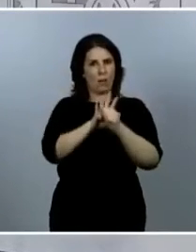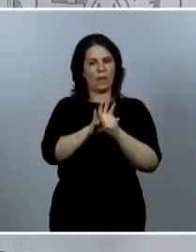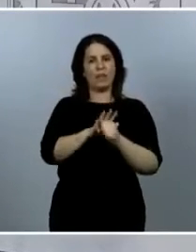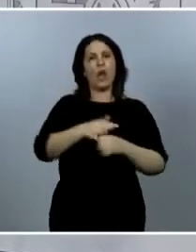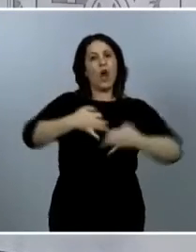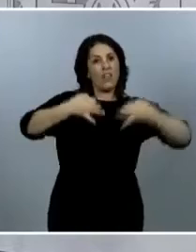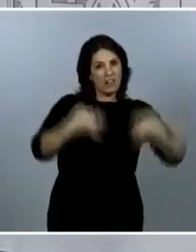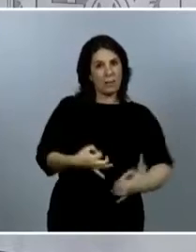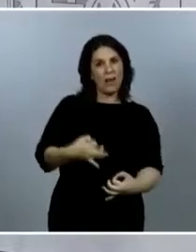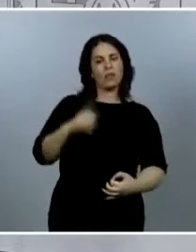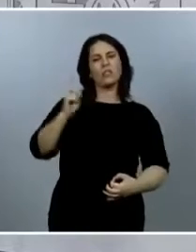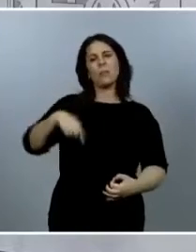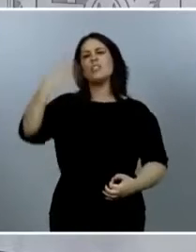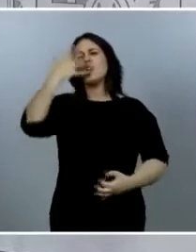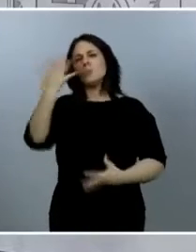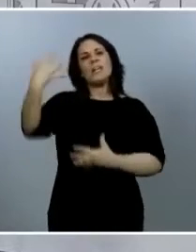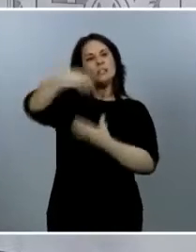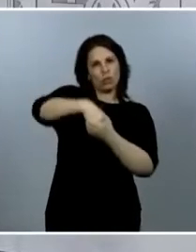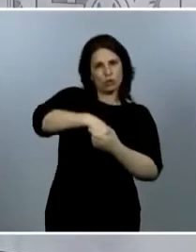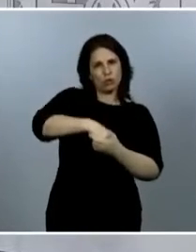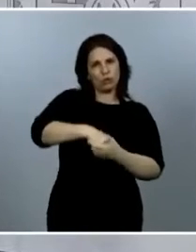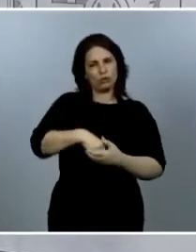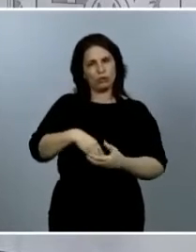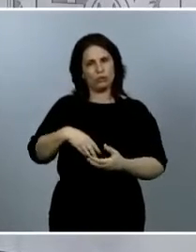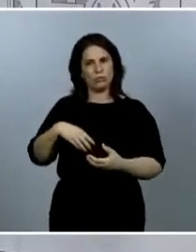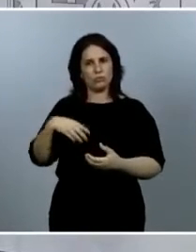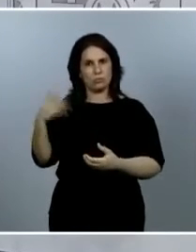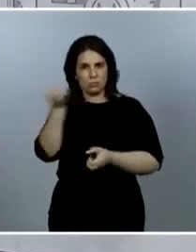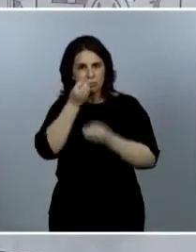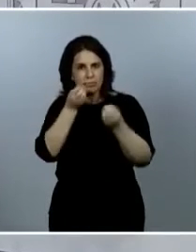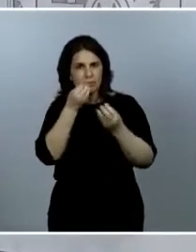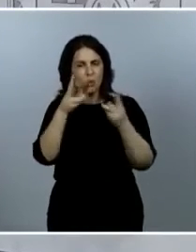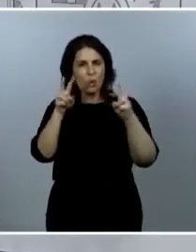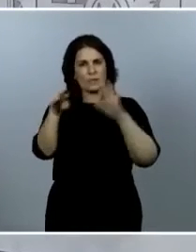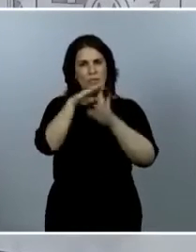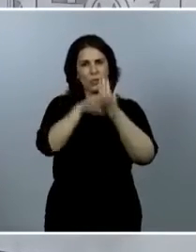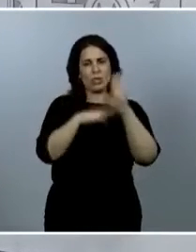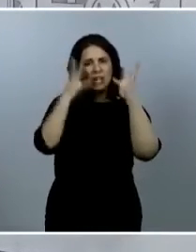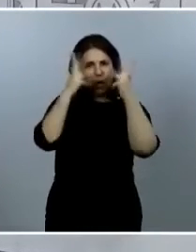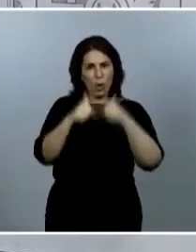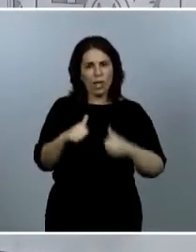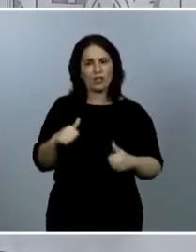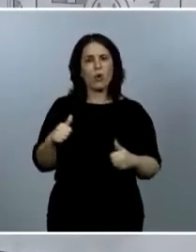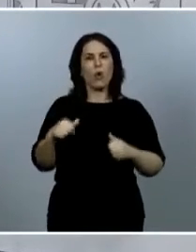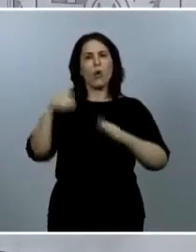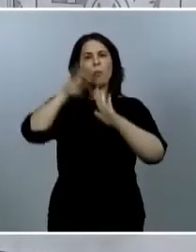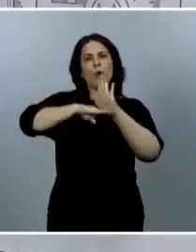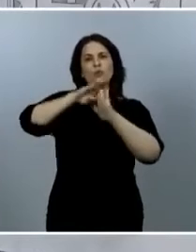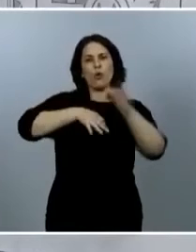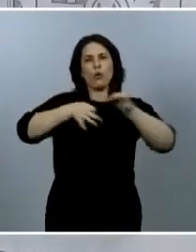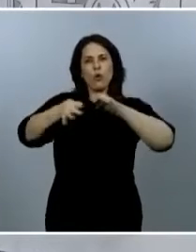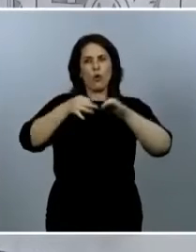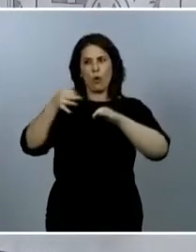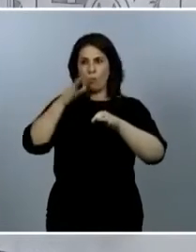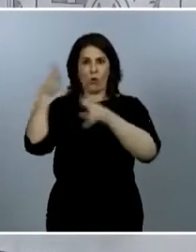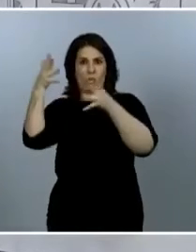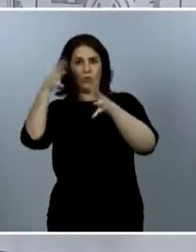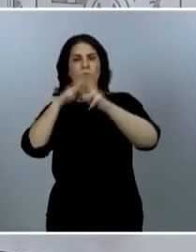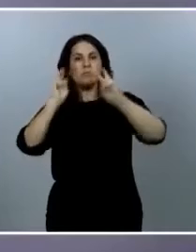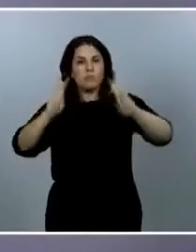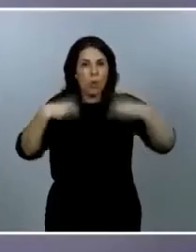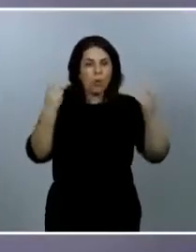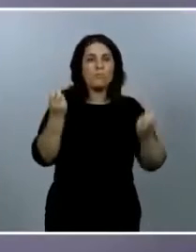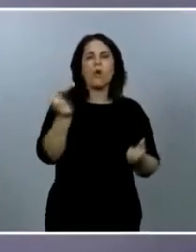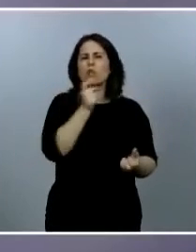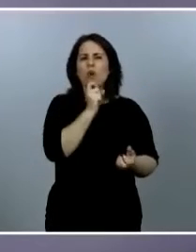sospechosos. ¿Les han comunicado nuevas instrucciones en el recuento? ¿Se va a variar el protocolo ante esta nueva instrucción? Bueno, la